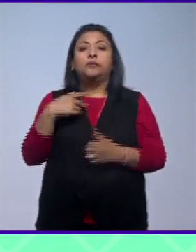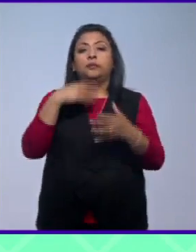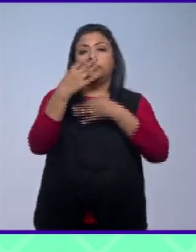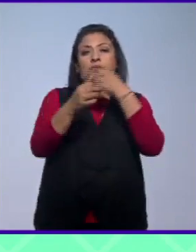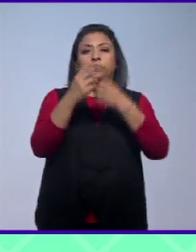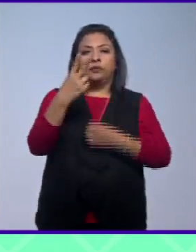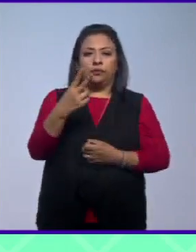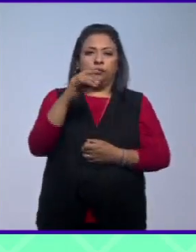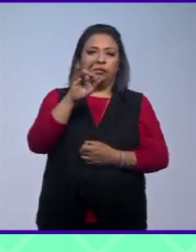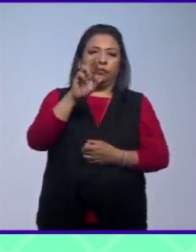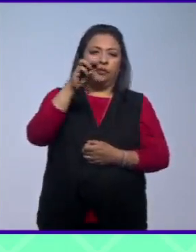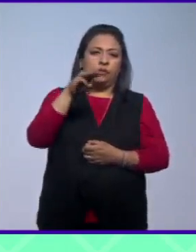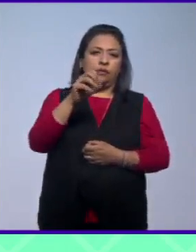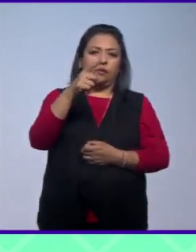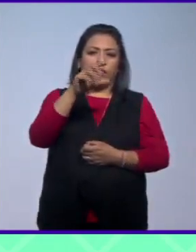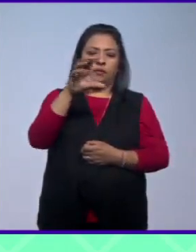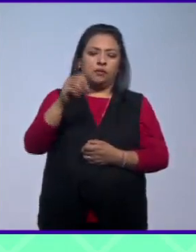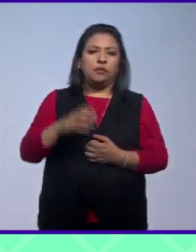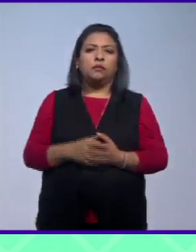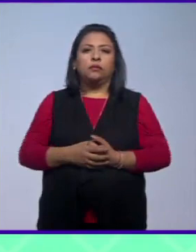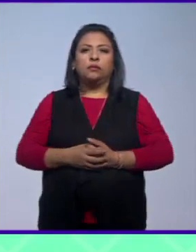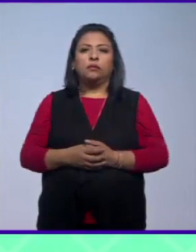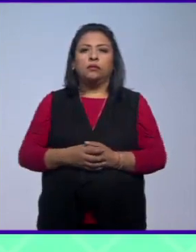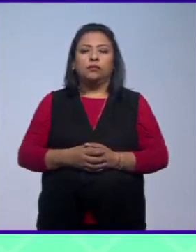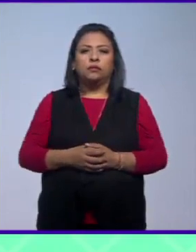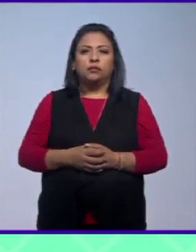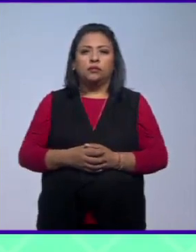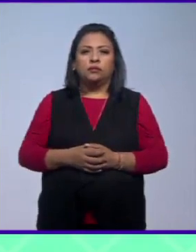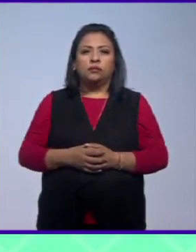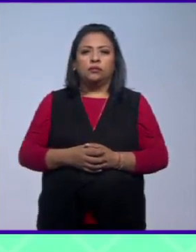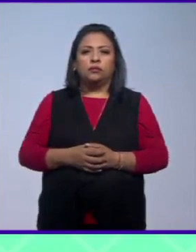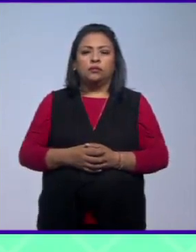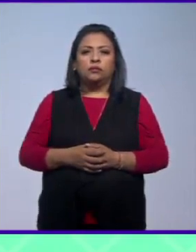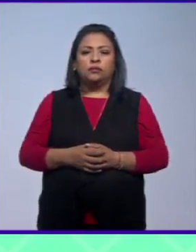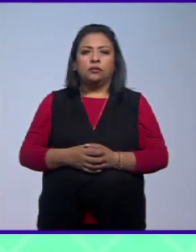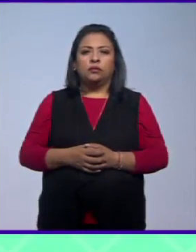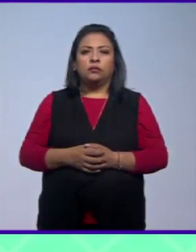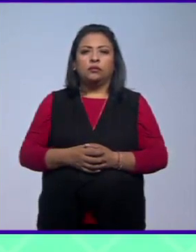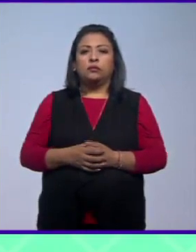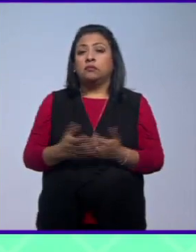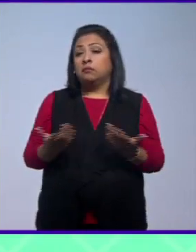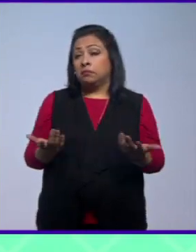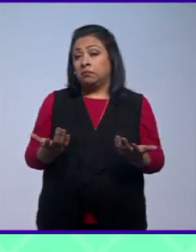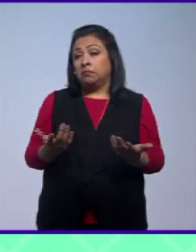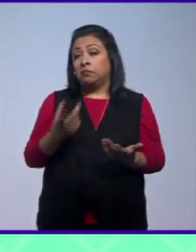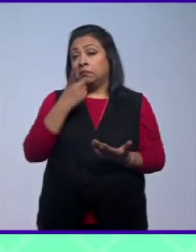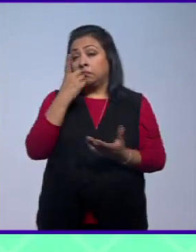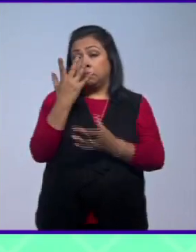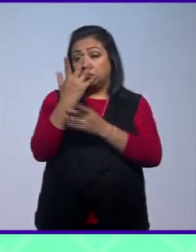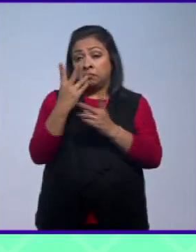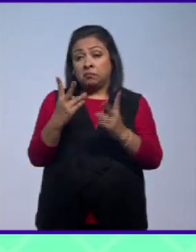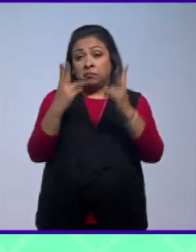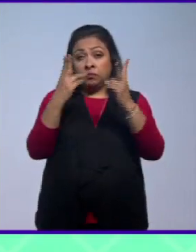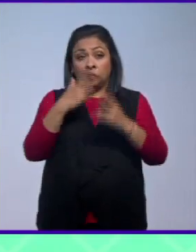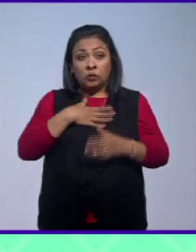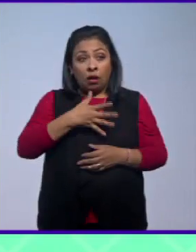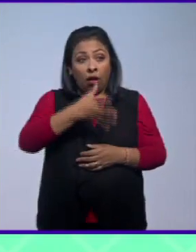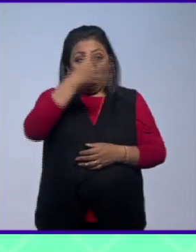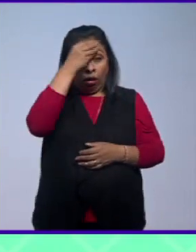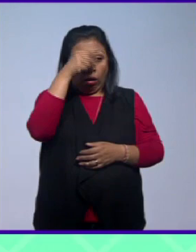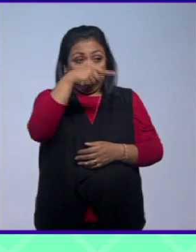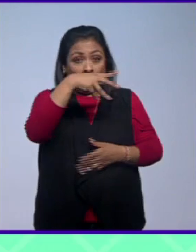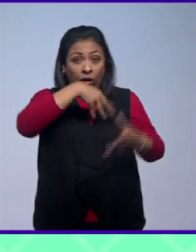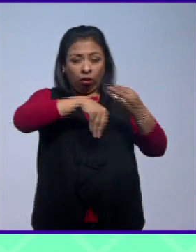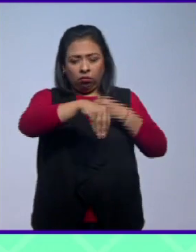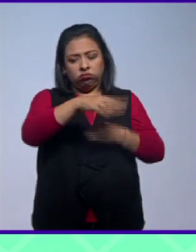Noticias 22 Irma Gallo Bueno dice el dicho que nadie escarmienta en cabeza